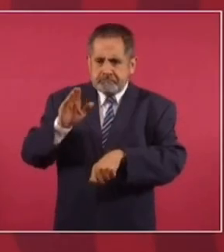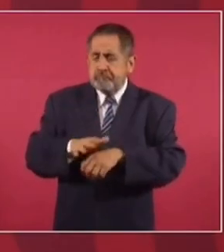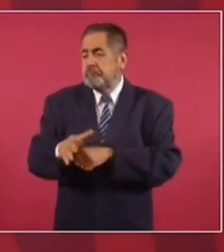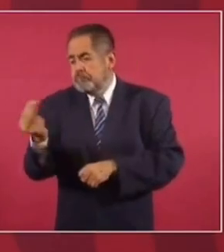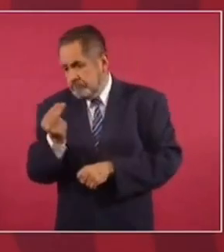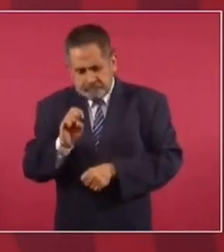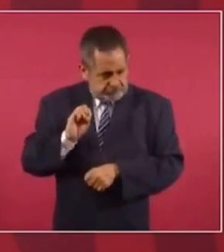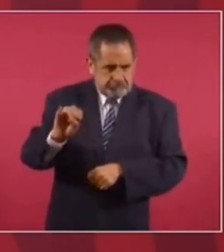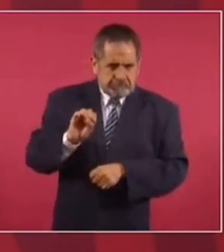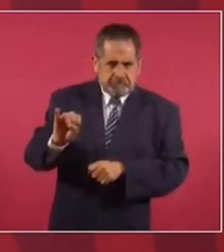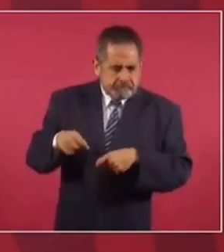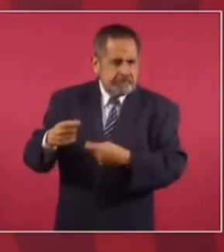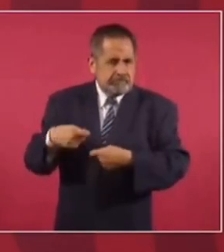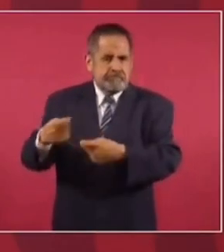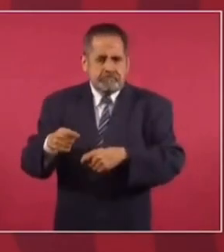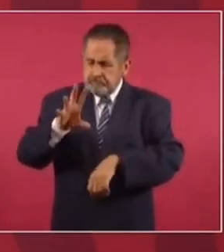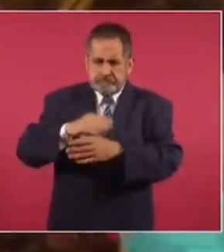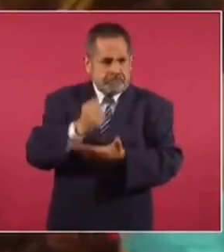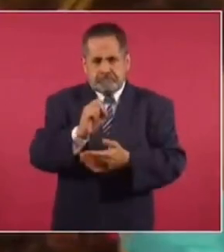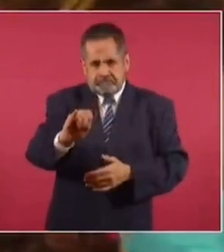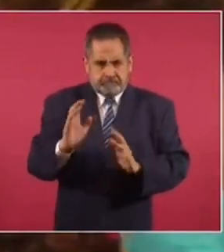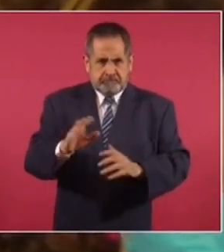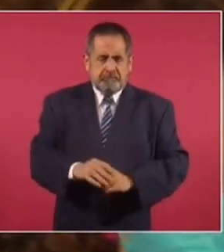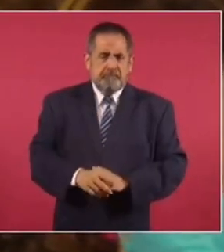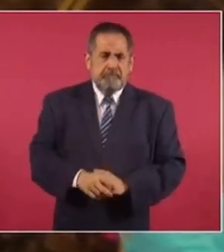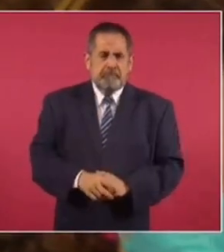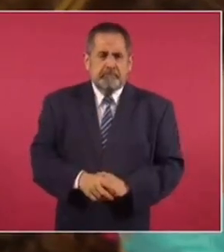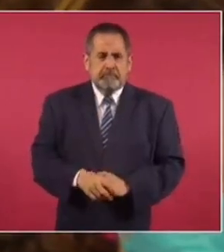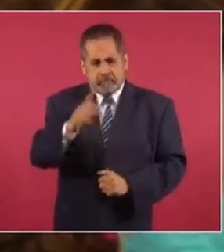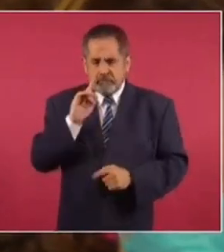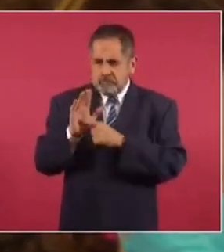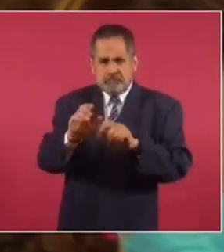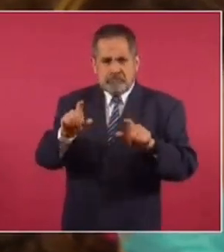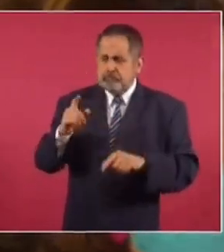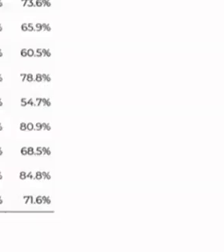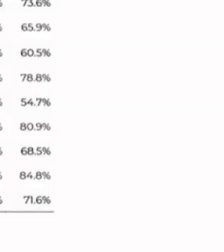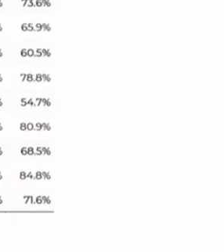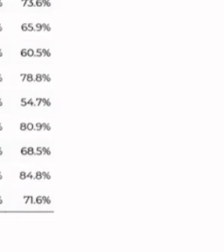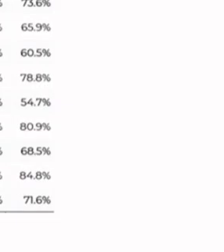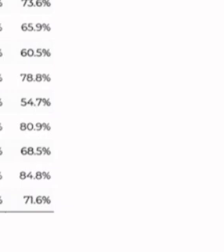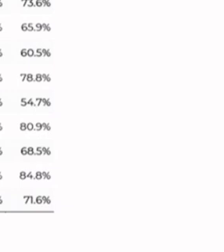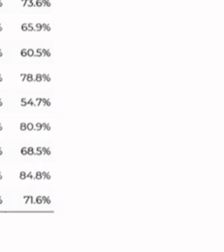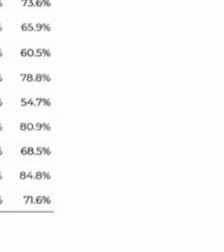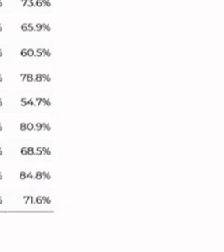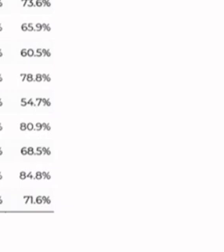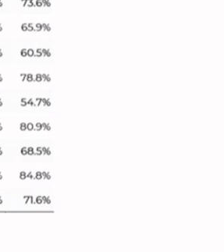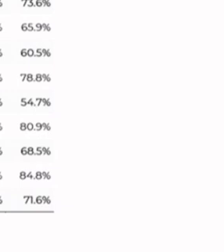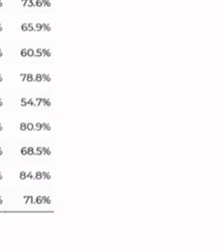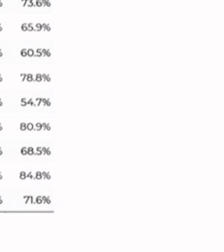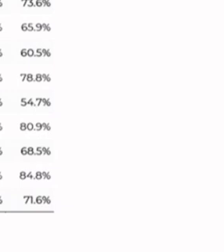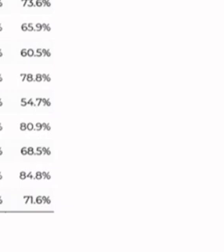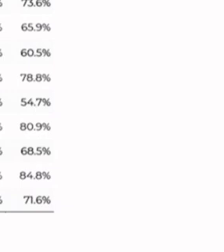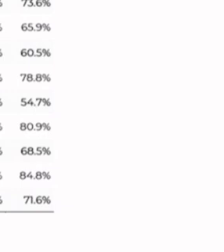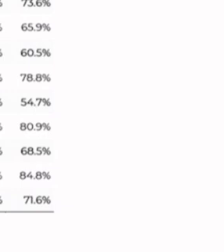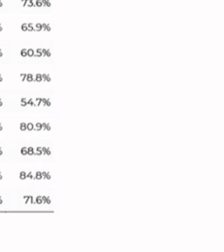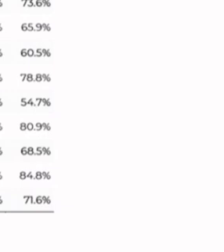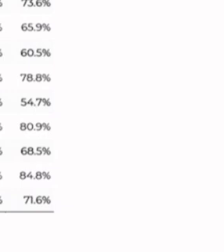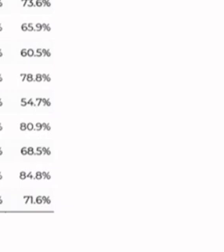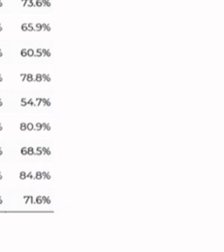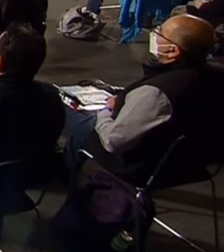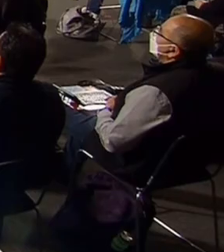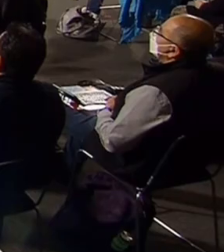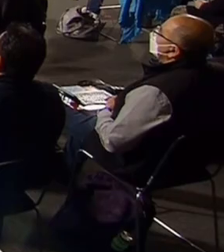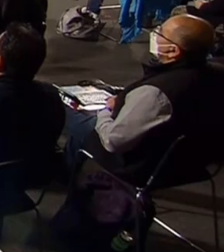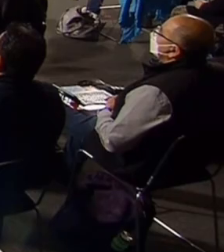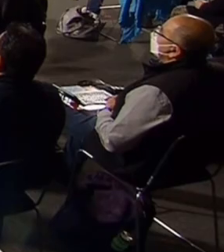todo lo que se requiera se autorice. A ver, pero se lo voy a probar. Es importante que se conozca